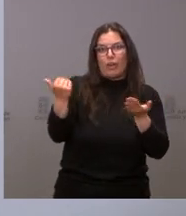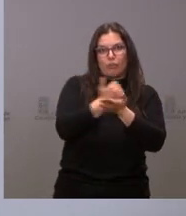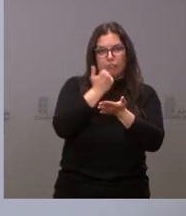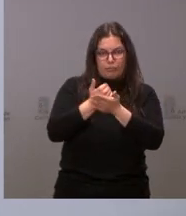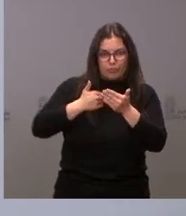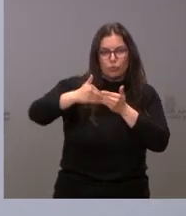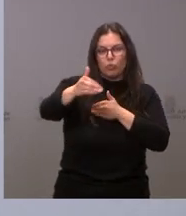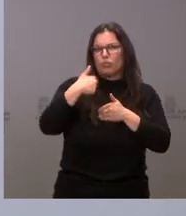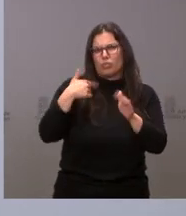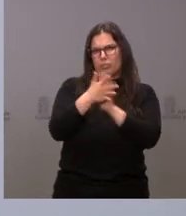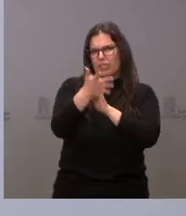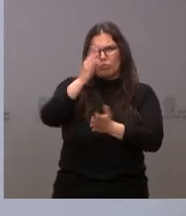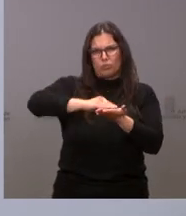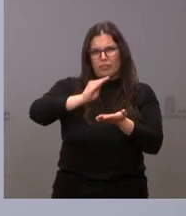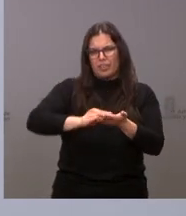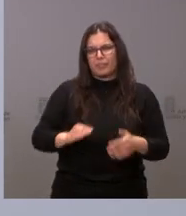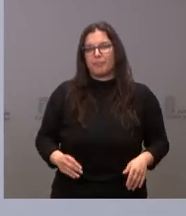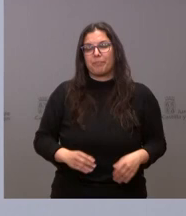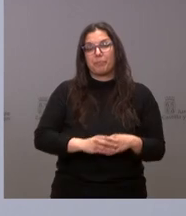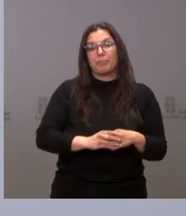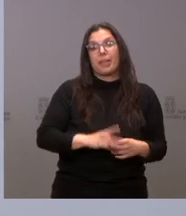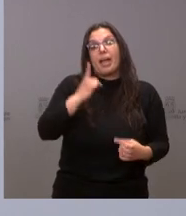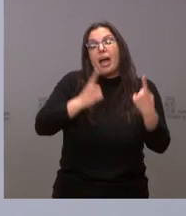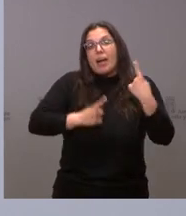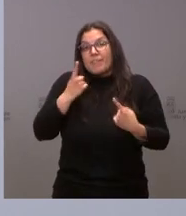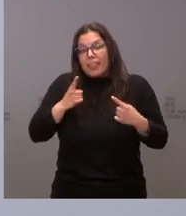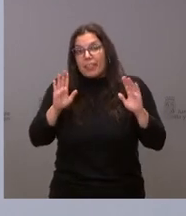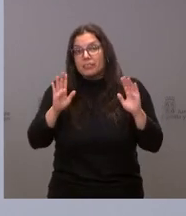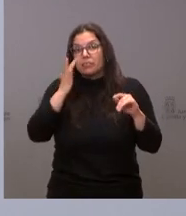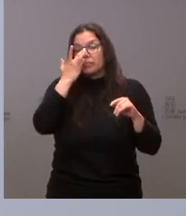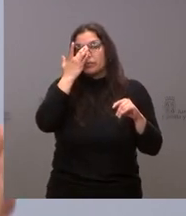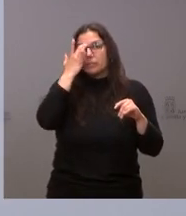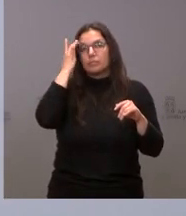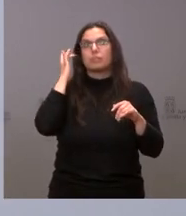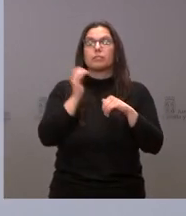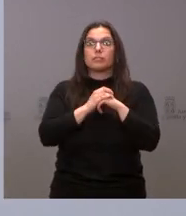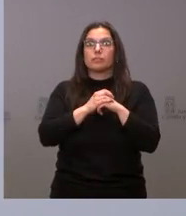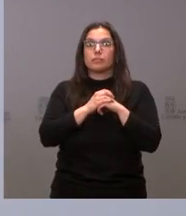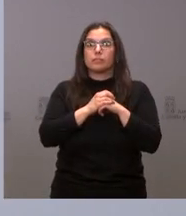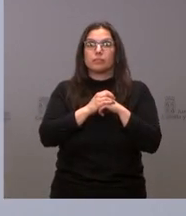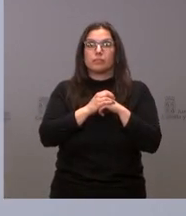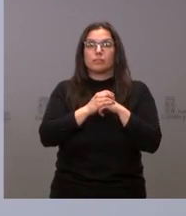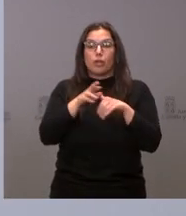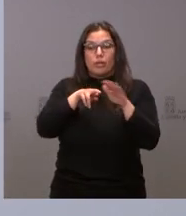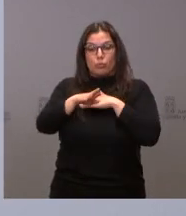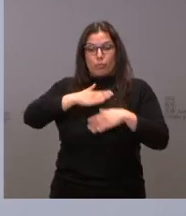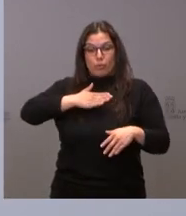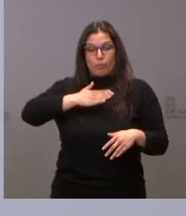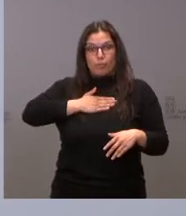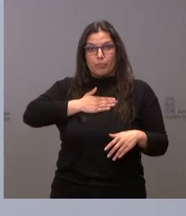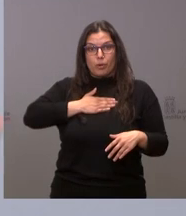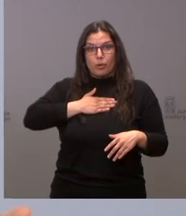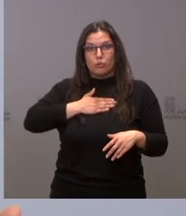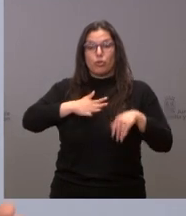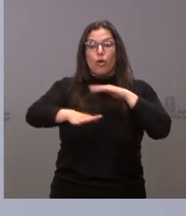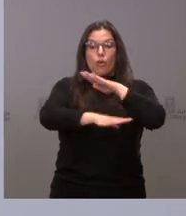Lo he explicado en muchas ocasiones. Y, en otros casos, son con los propios recursos, bien de